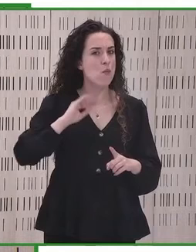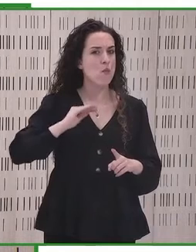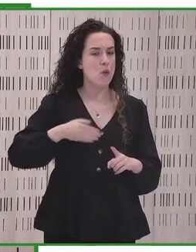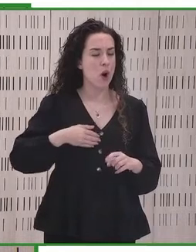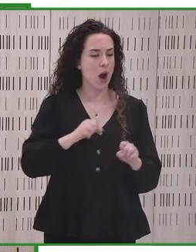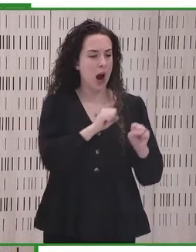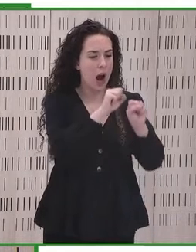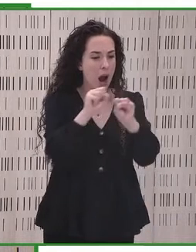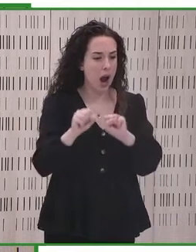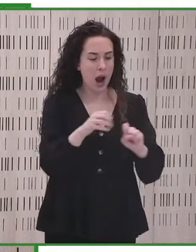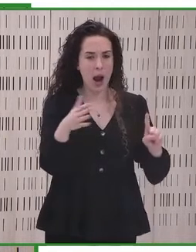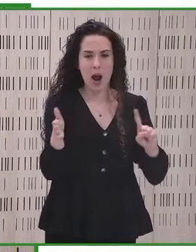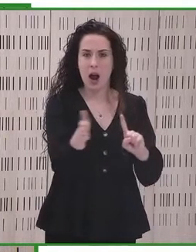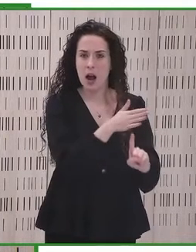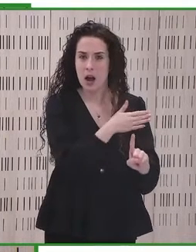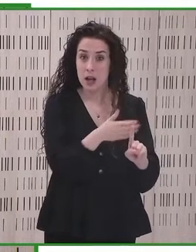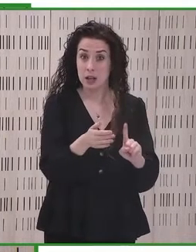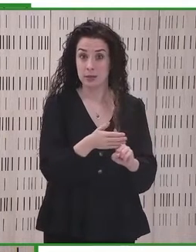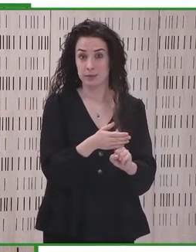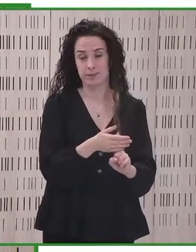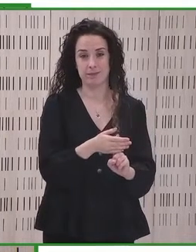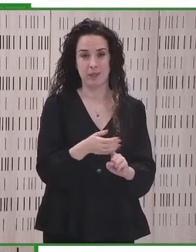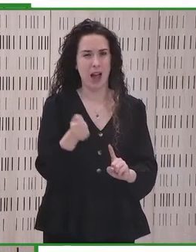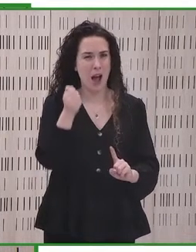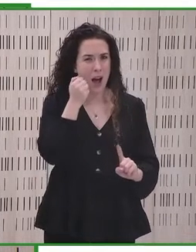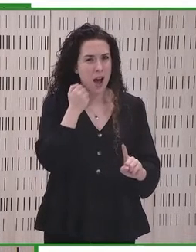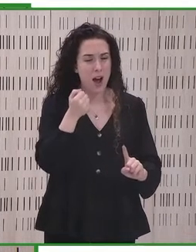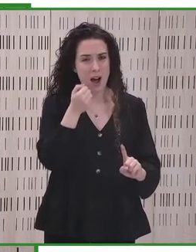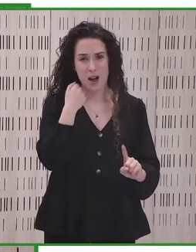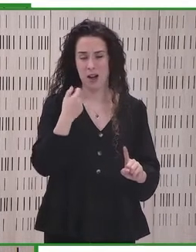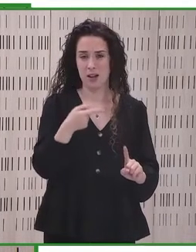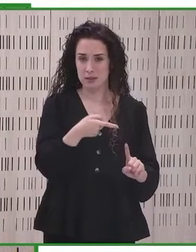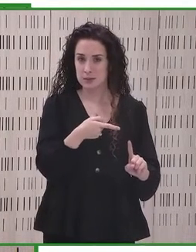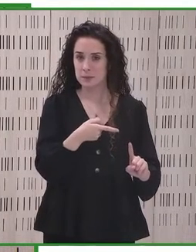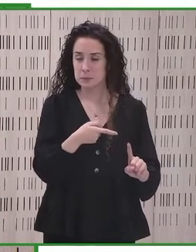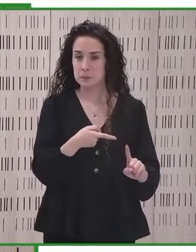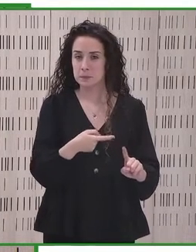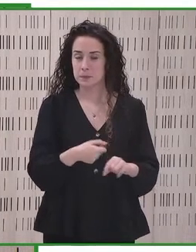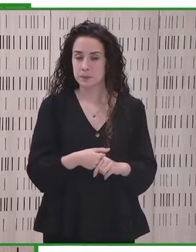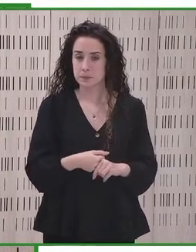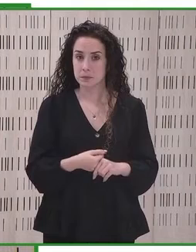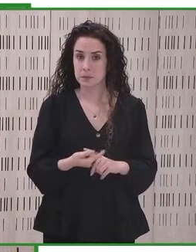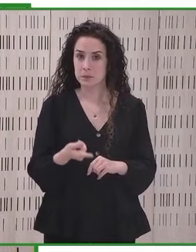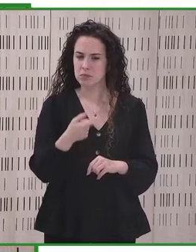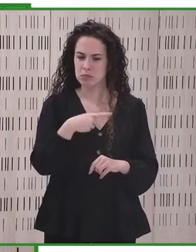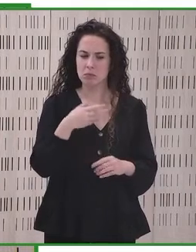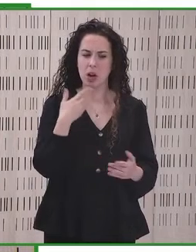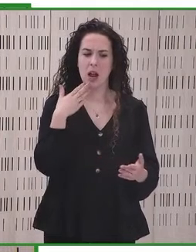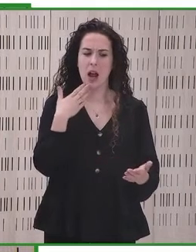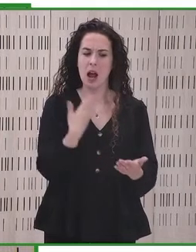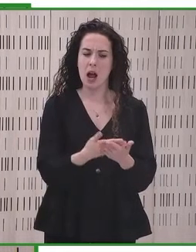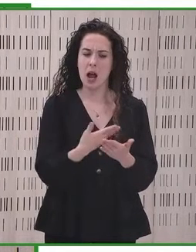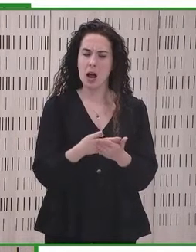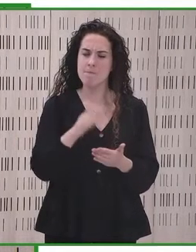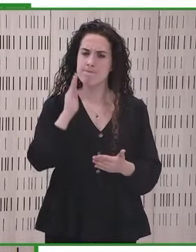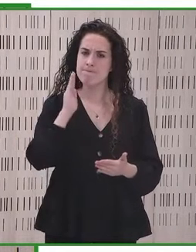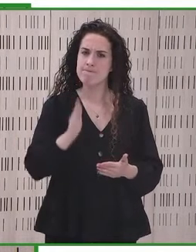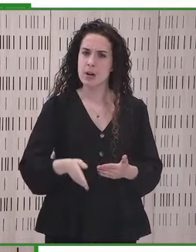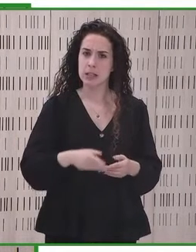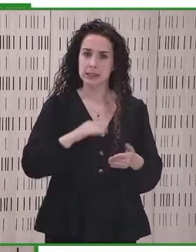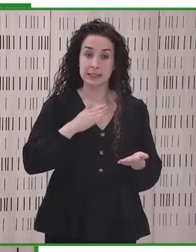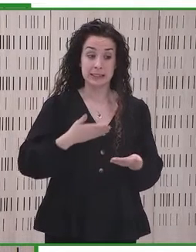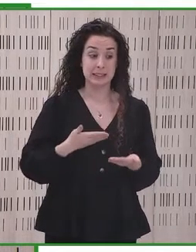violencia y el abuso. Belén do Pará debe garantizar que todos los servicios